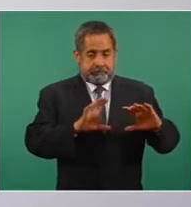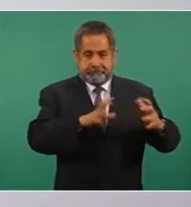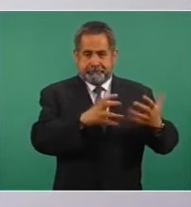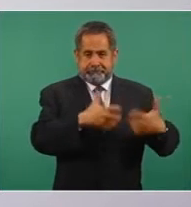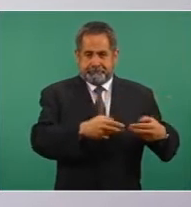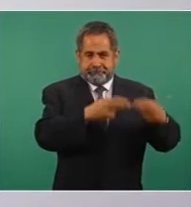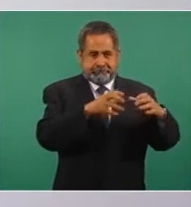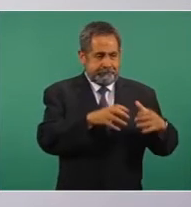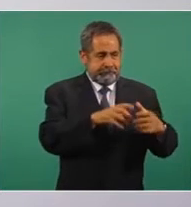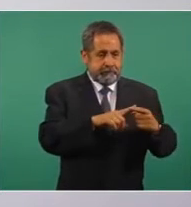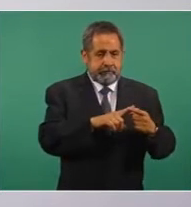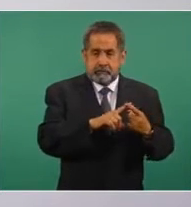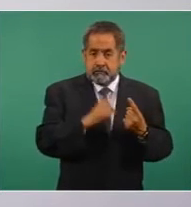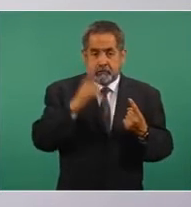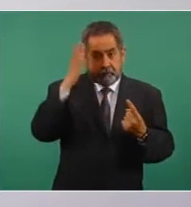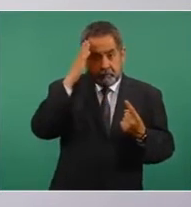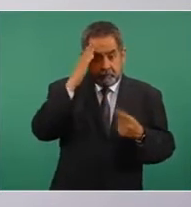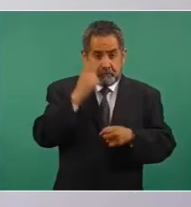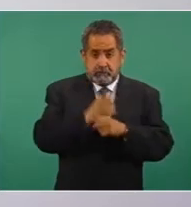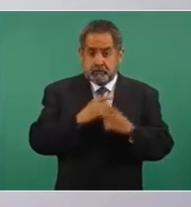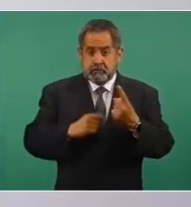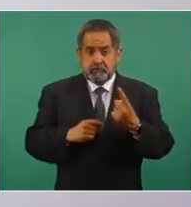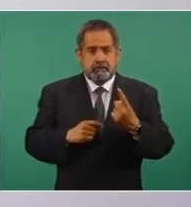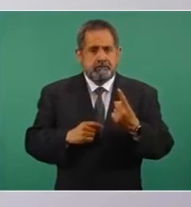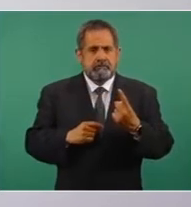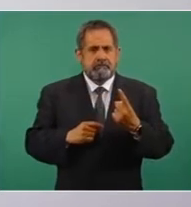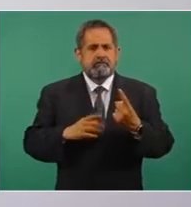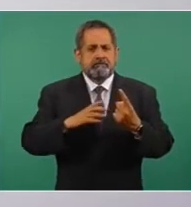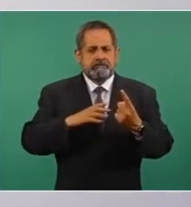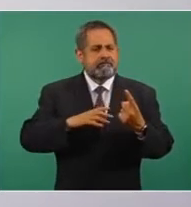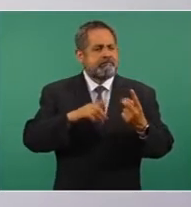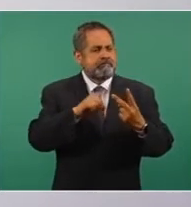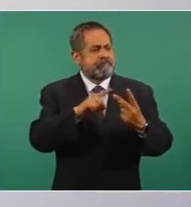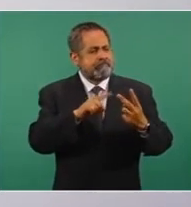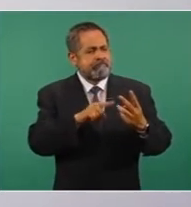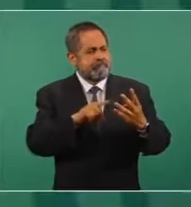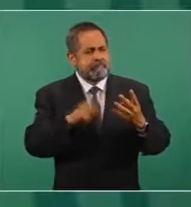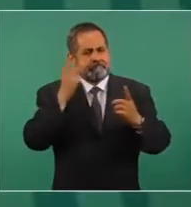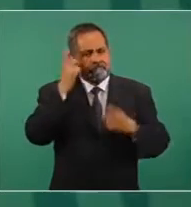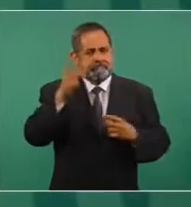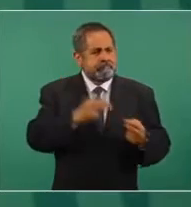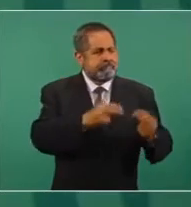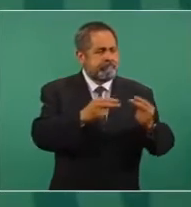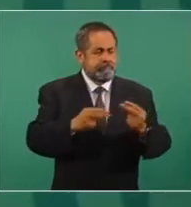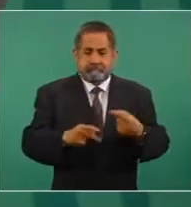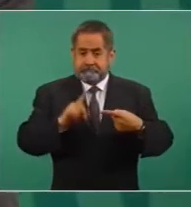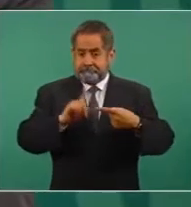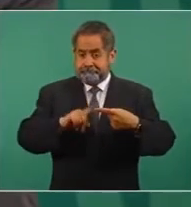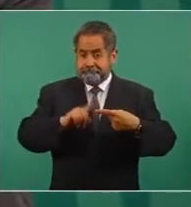empresa no es la principal, esa es la que le ayuda